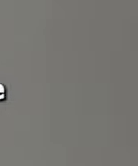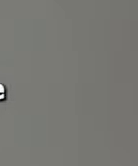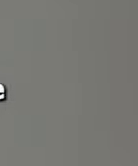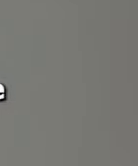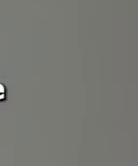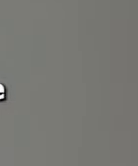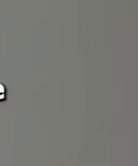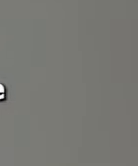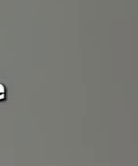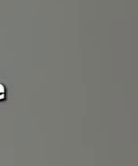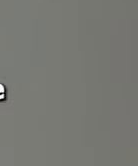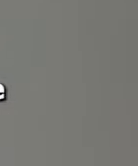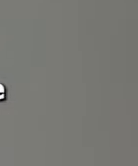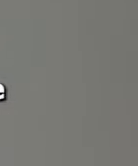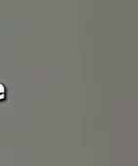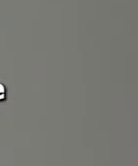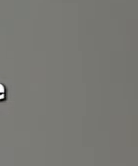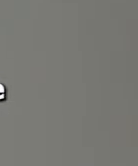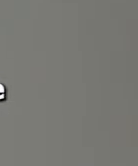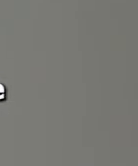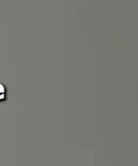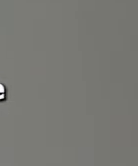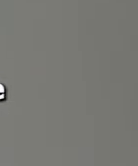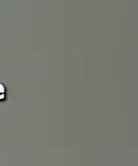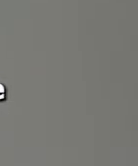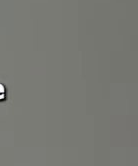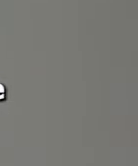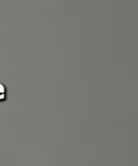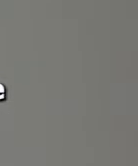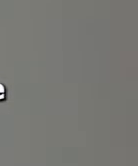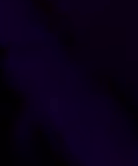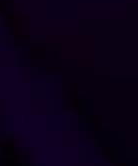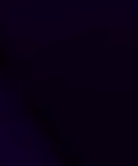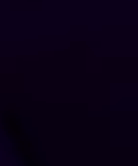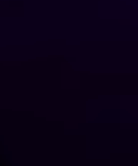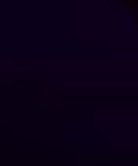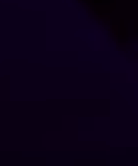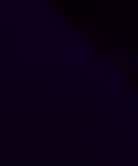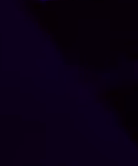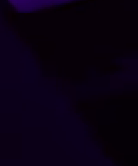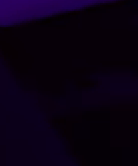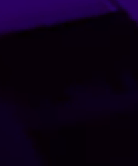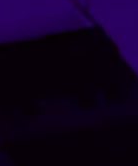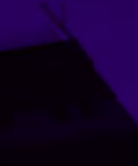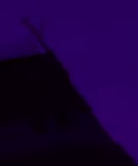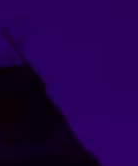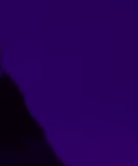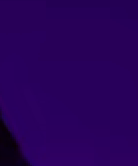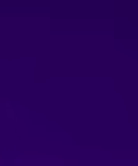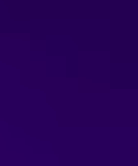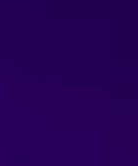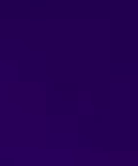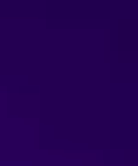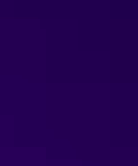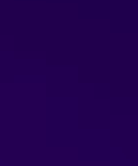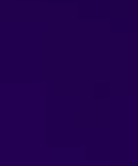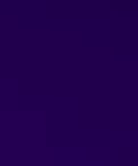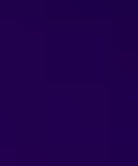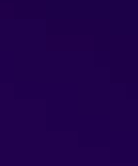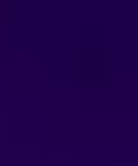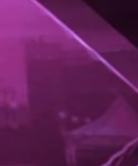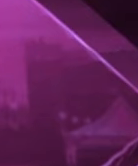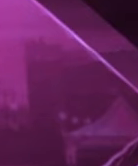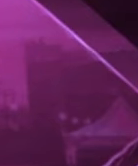electoral está cerca de nosotras para asegurarnos que no habrá marcha atrás tribunal electoral del poder judicial de la federación tu